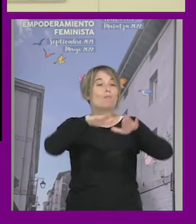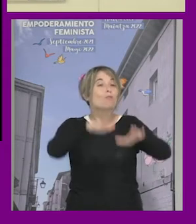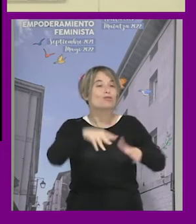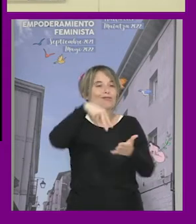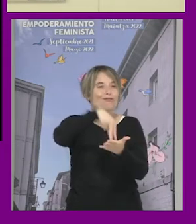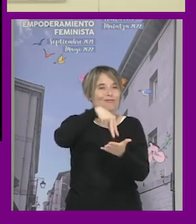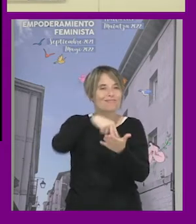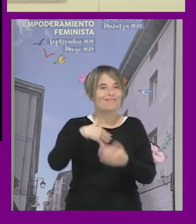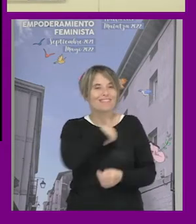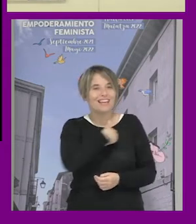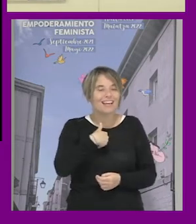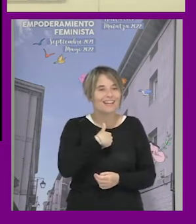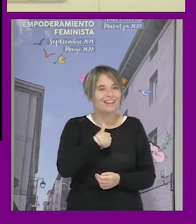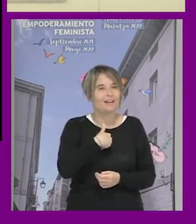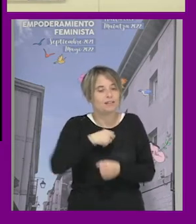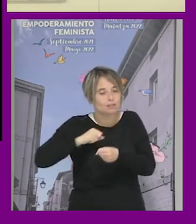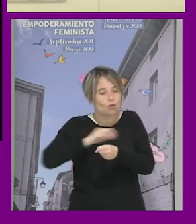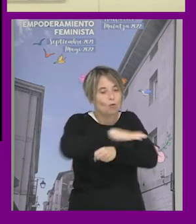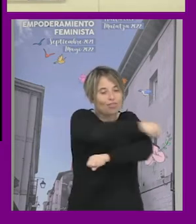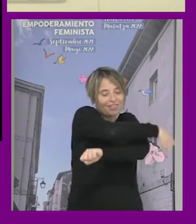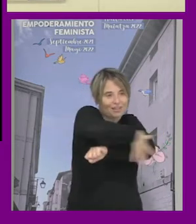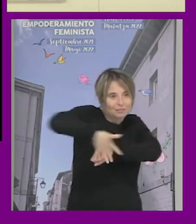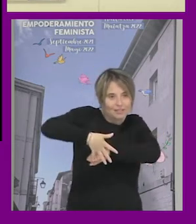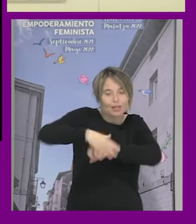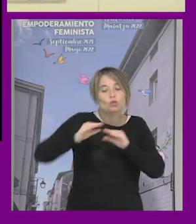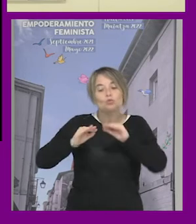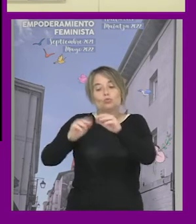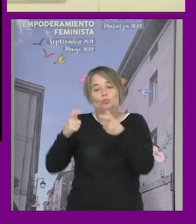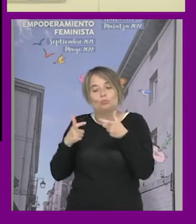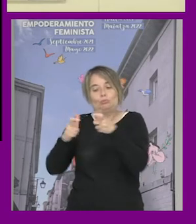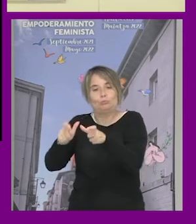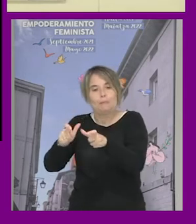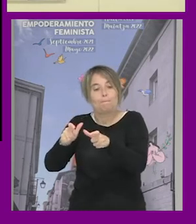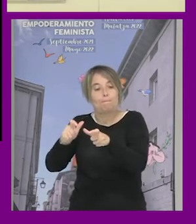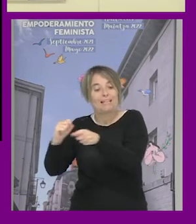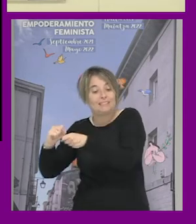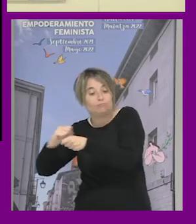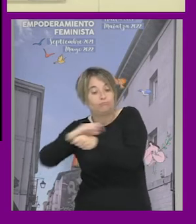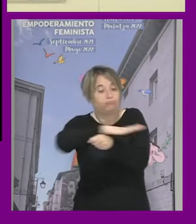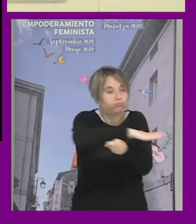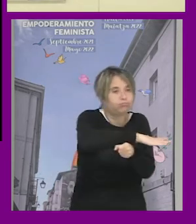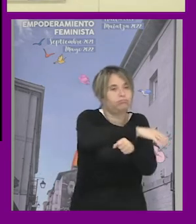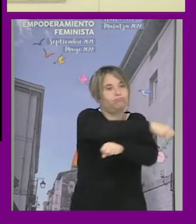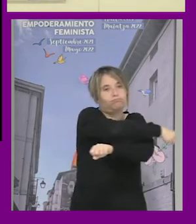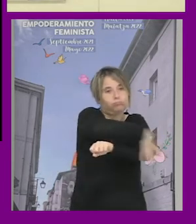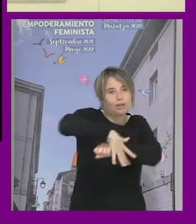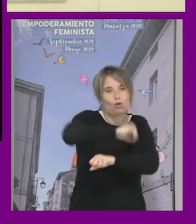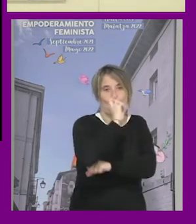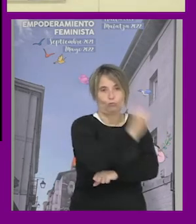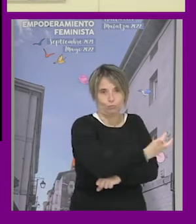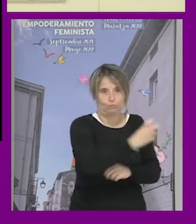tiene esta doble dimensión tiene es una dimensión aparte pero además que se sobrepone y estructura a las demás